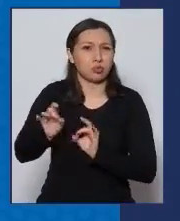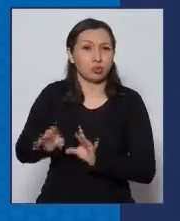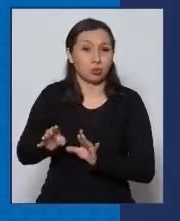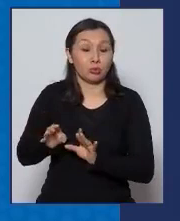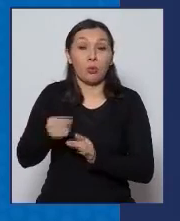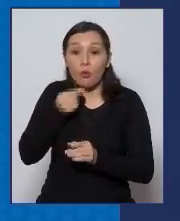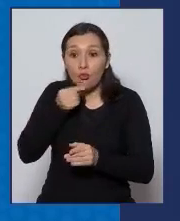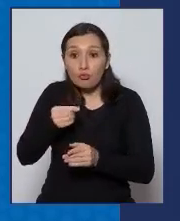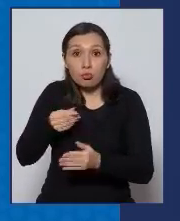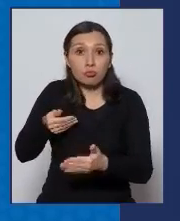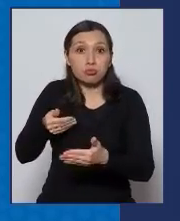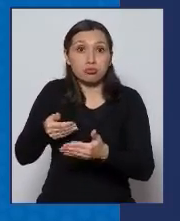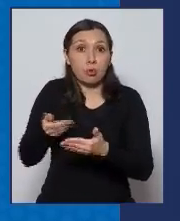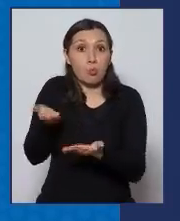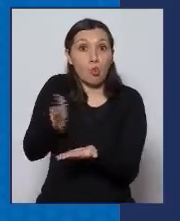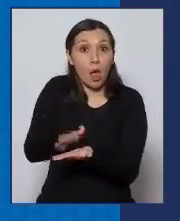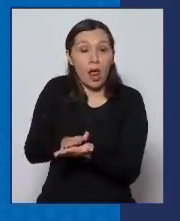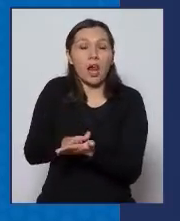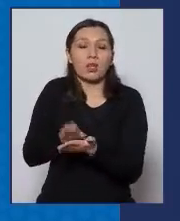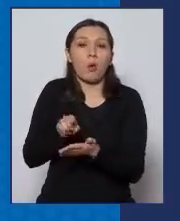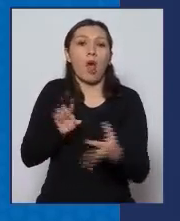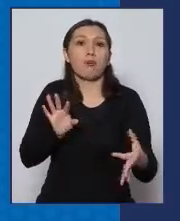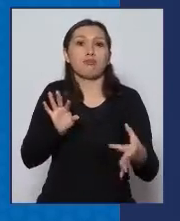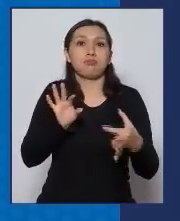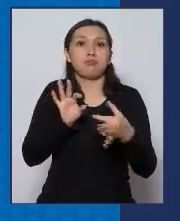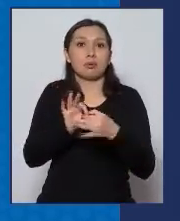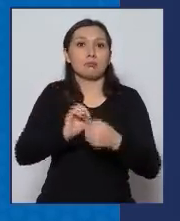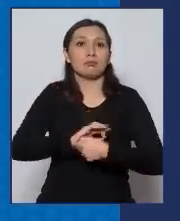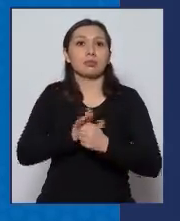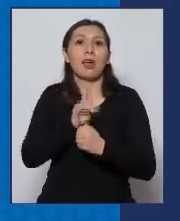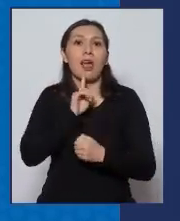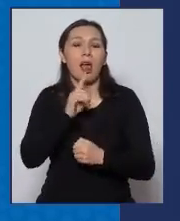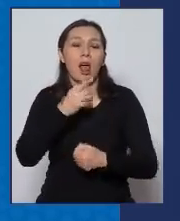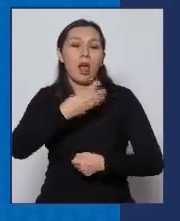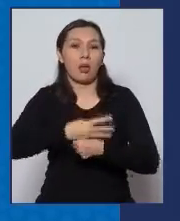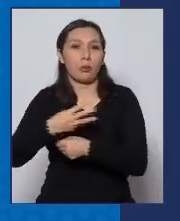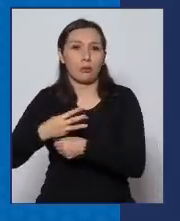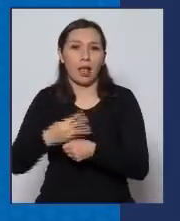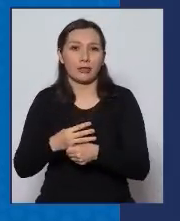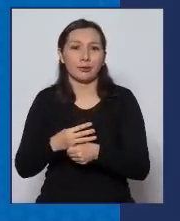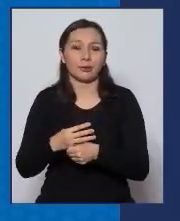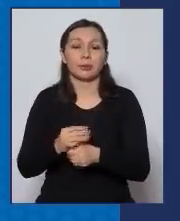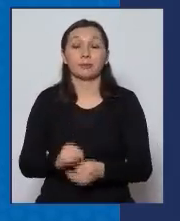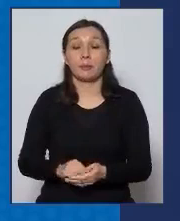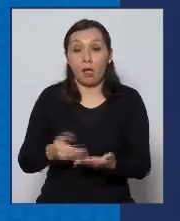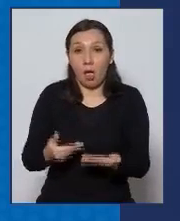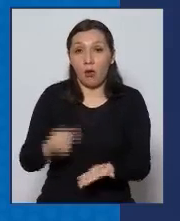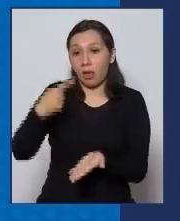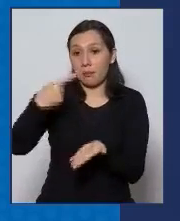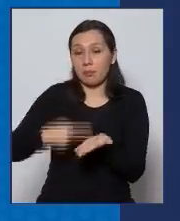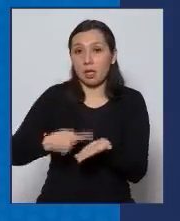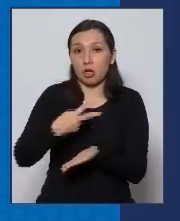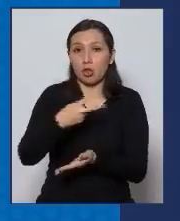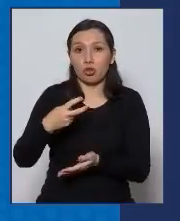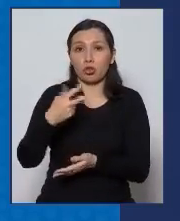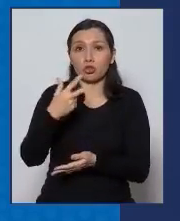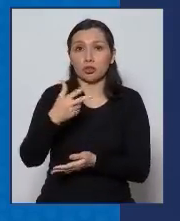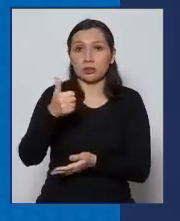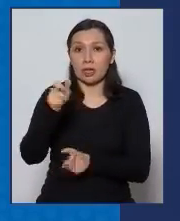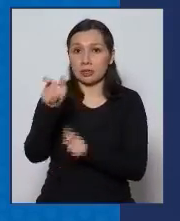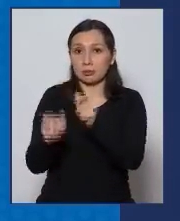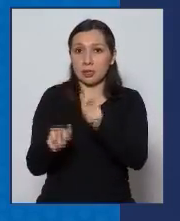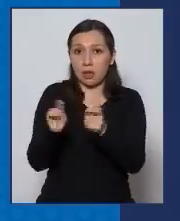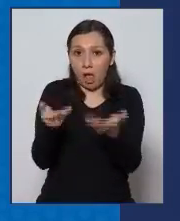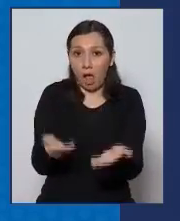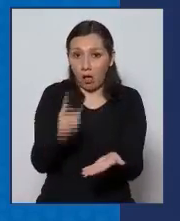terminal, sobre todo en los adultos más mayores. Hoy día tenemos 1.286